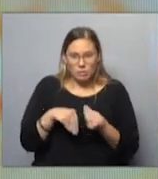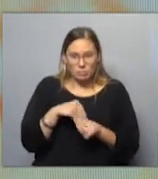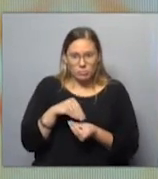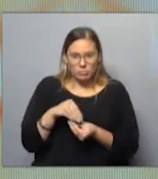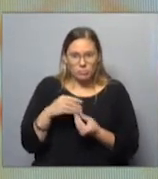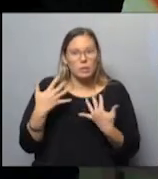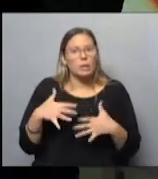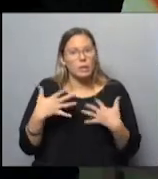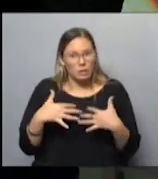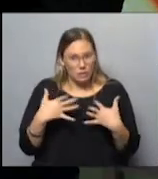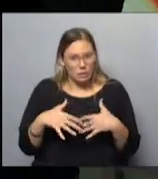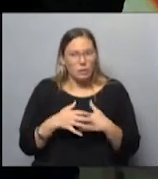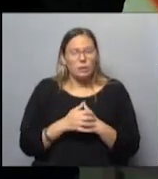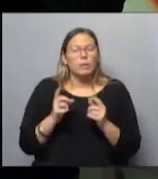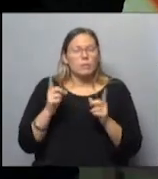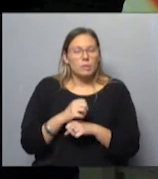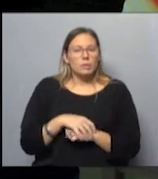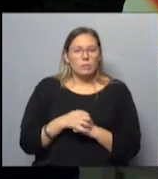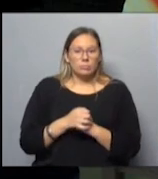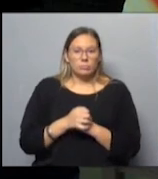era todo un viaje. Sin duda.